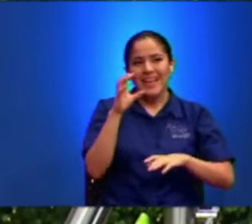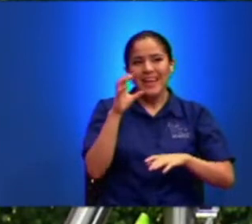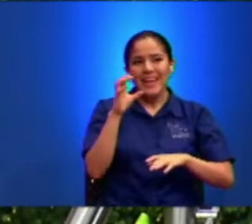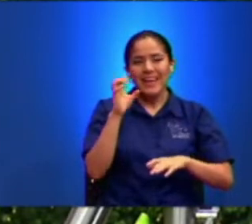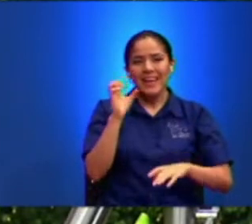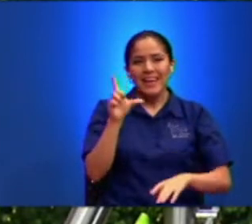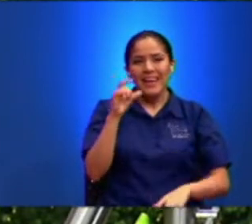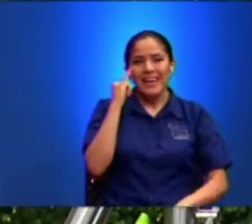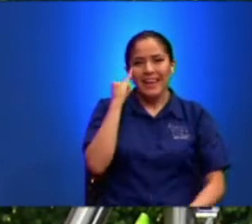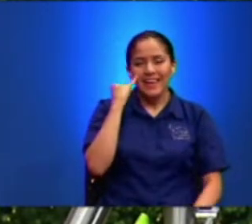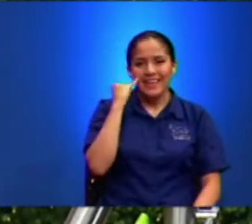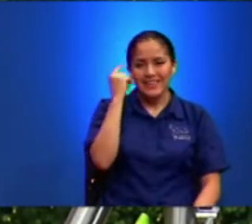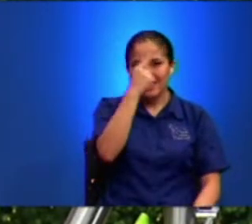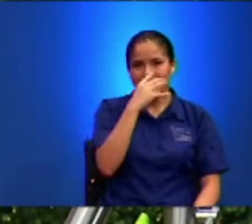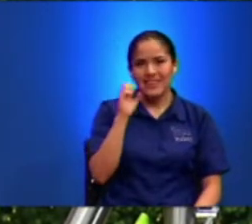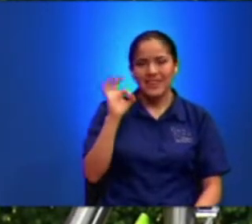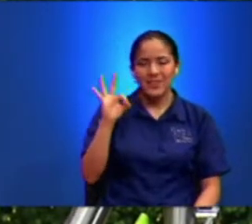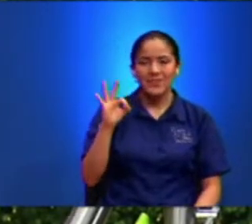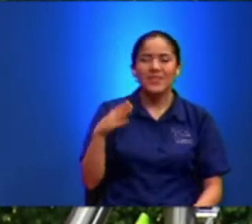Lo Rechazaron Cuatro Ves